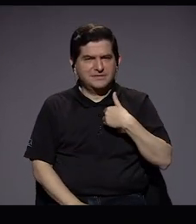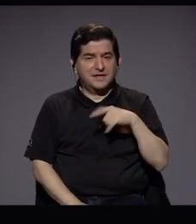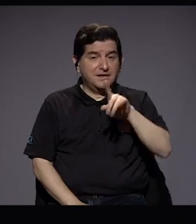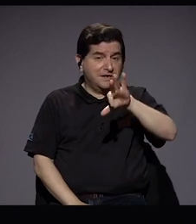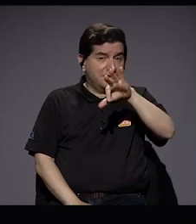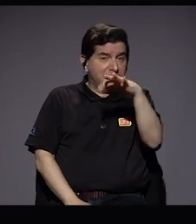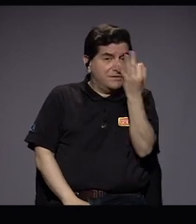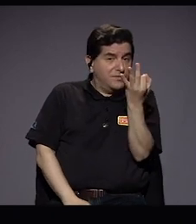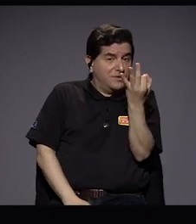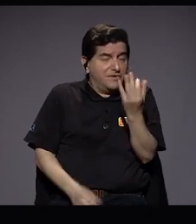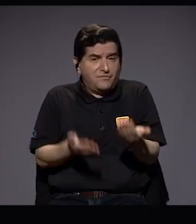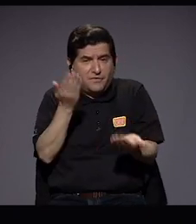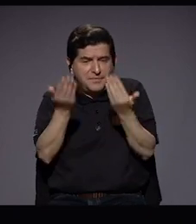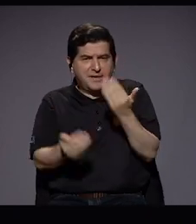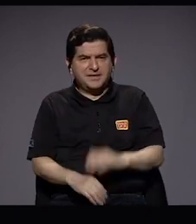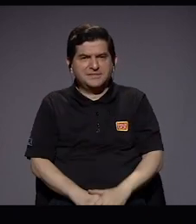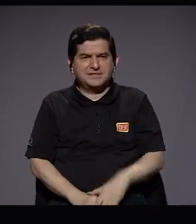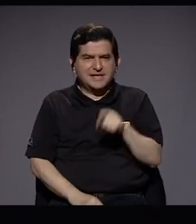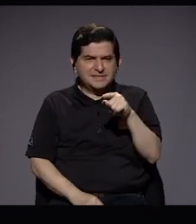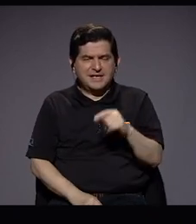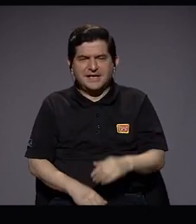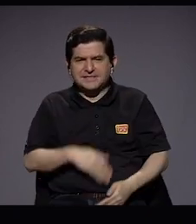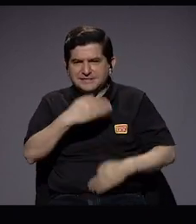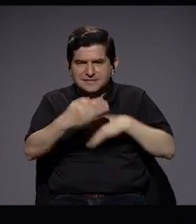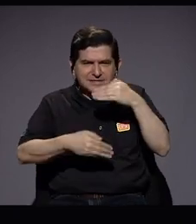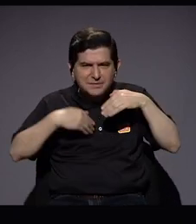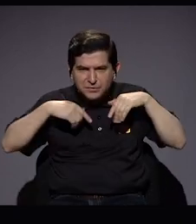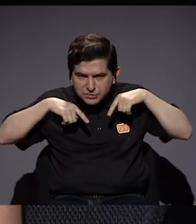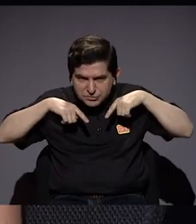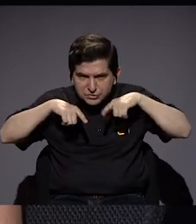de algún modo también esa sinergia?